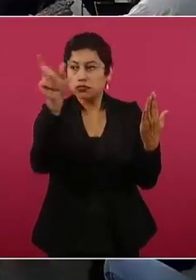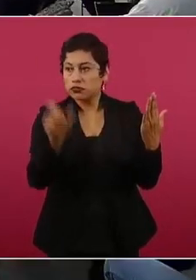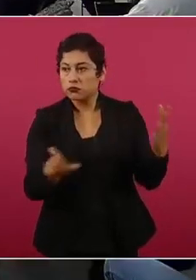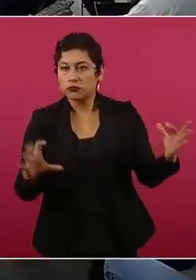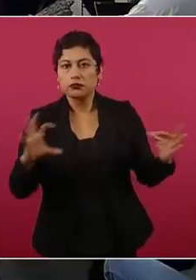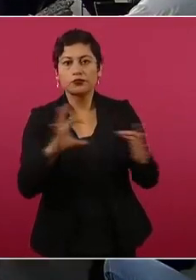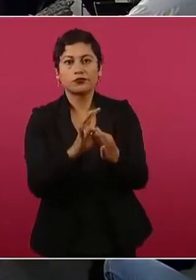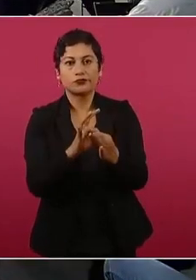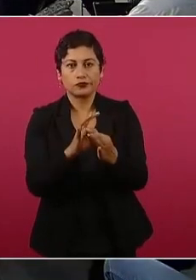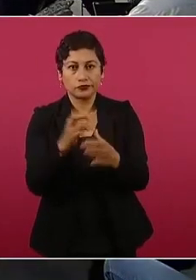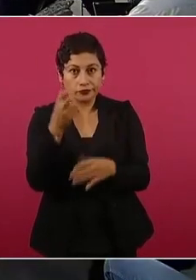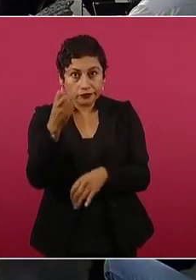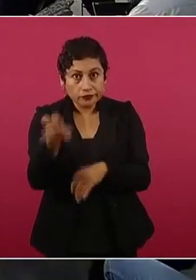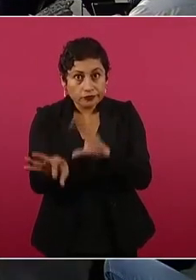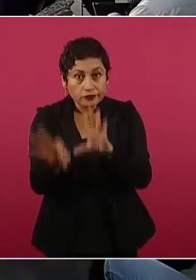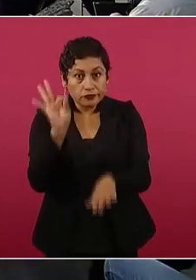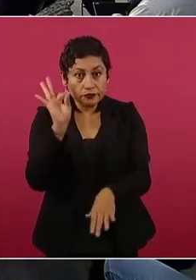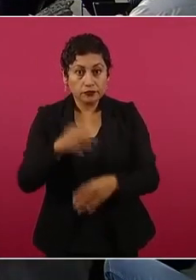no.